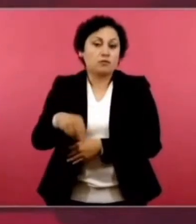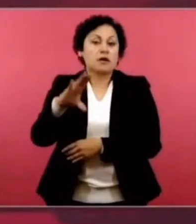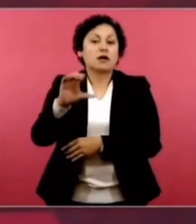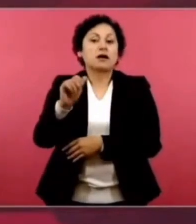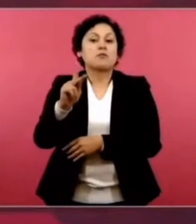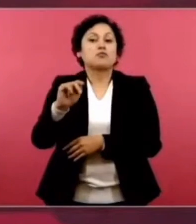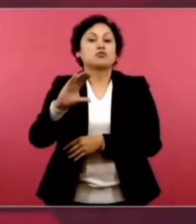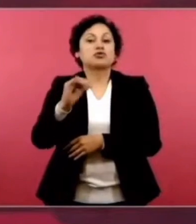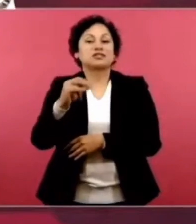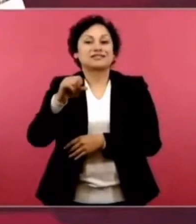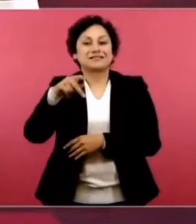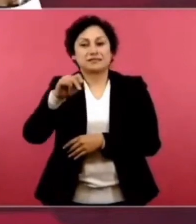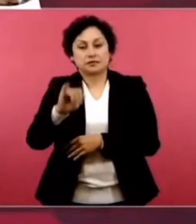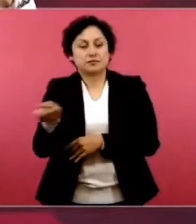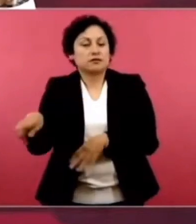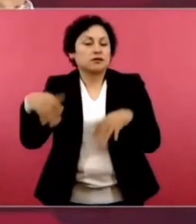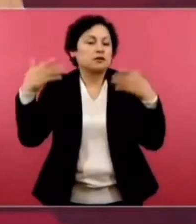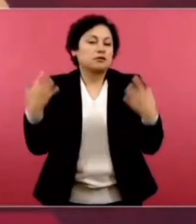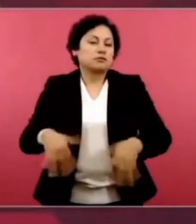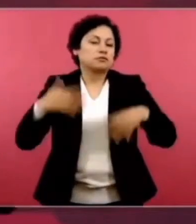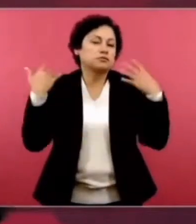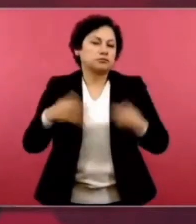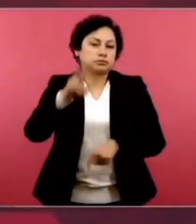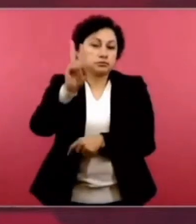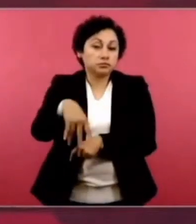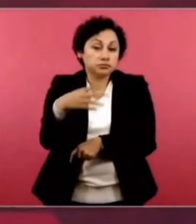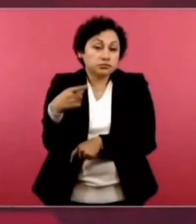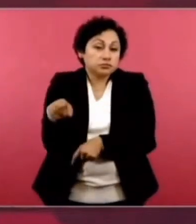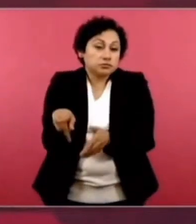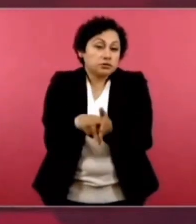periodista, gran escritor. O porque